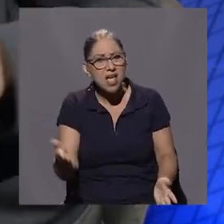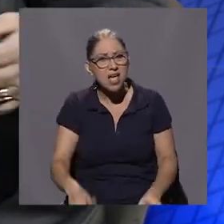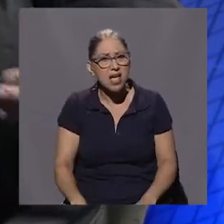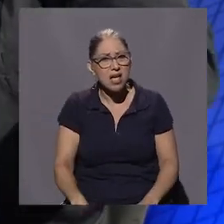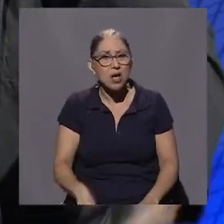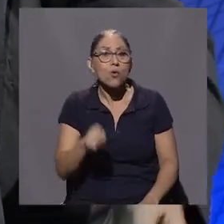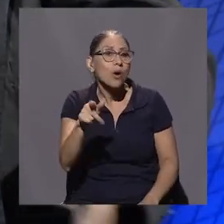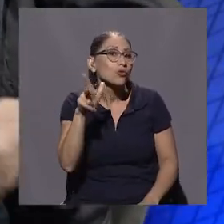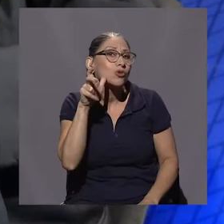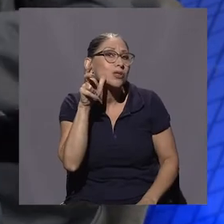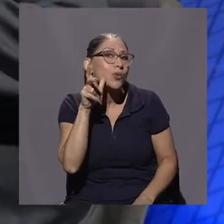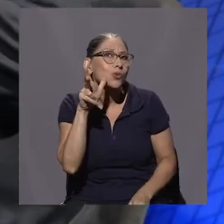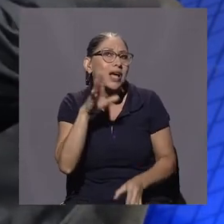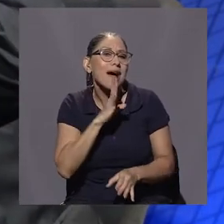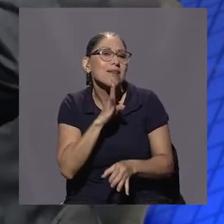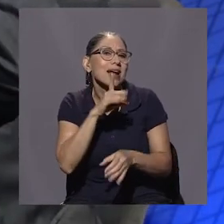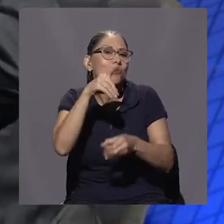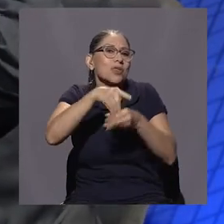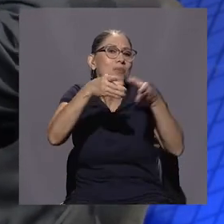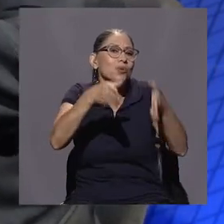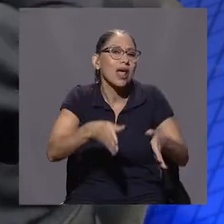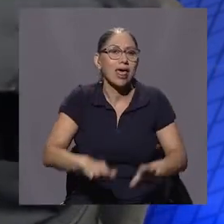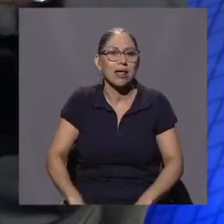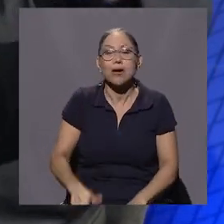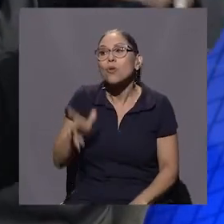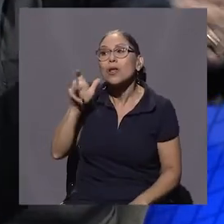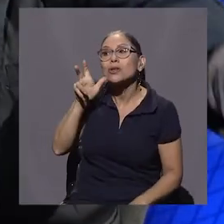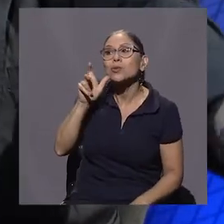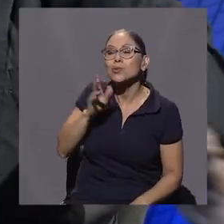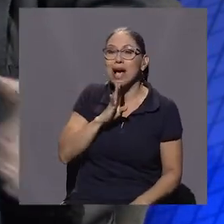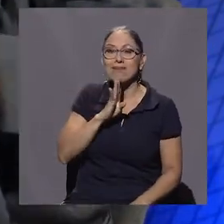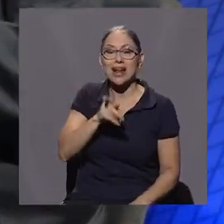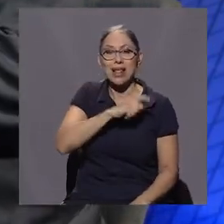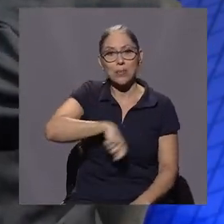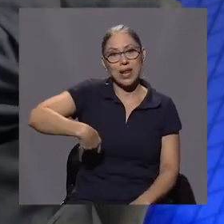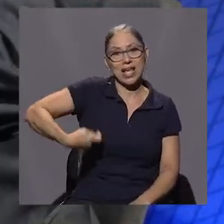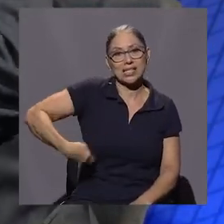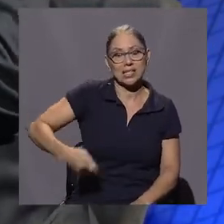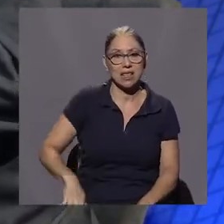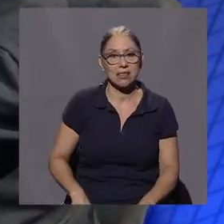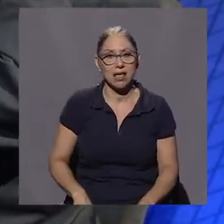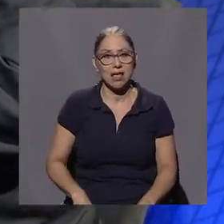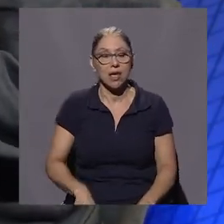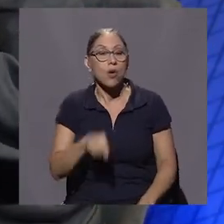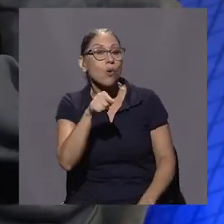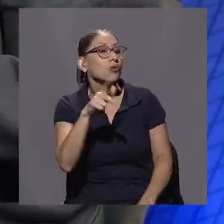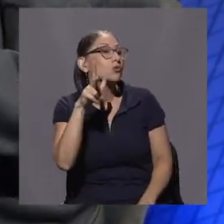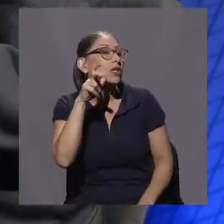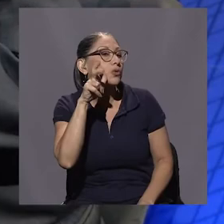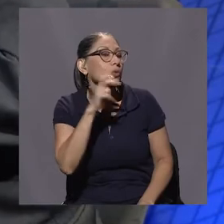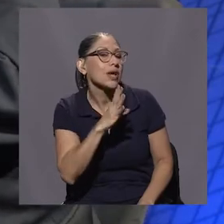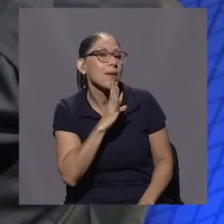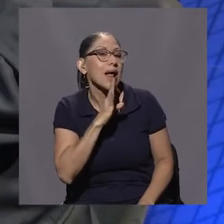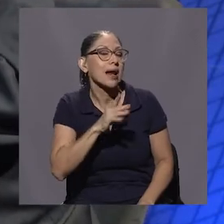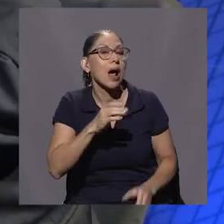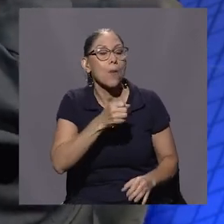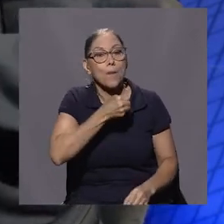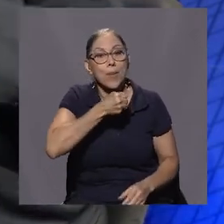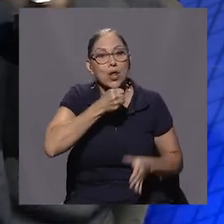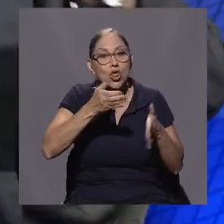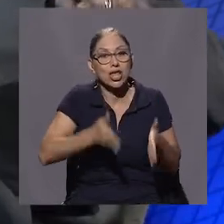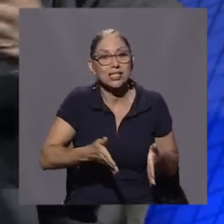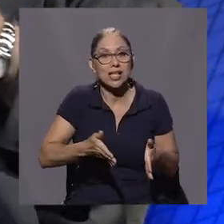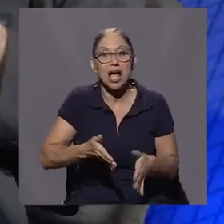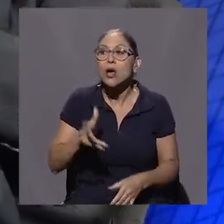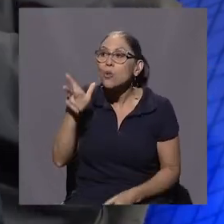cuando escucha a un diputado hablar, cuando escucha a un presidente hablar, cuando escucha a un periodista hablar, cuando escucha a un